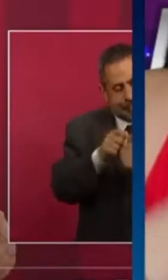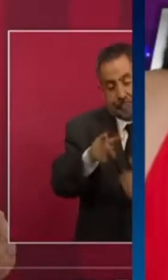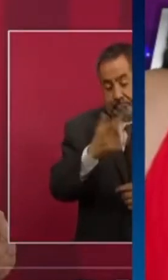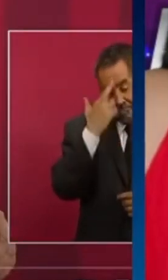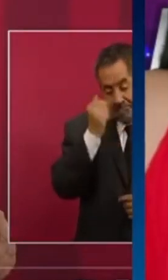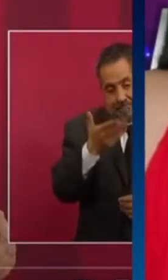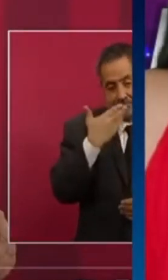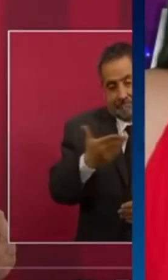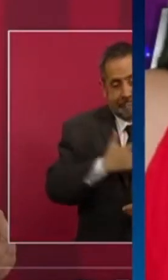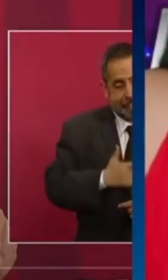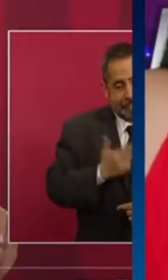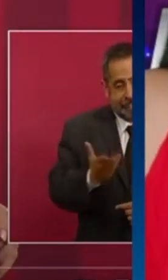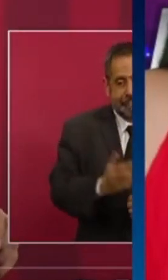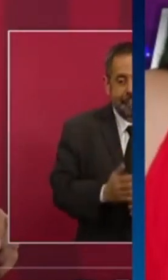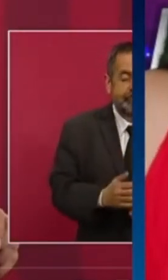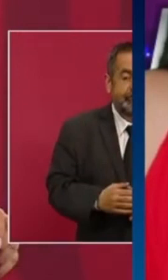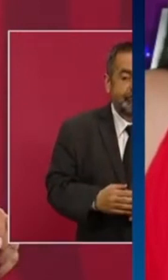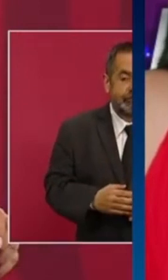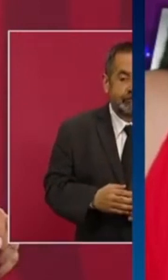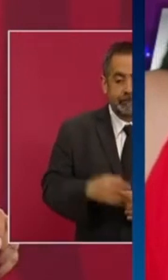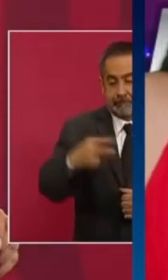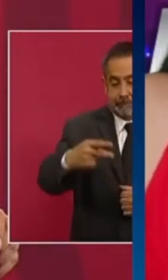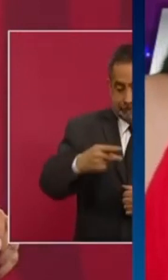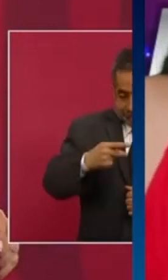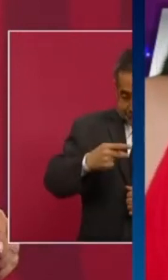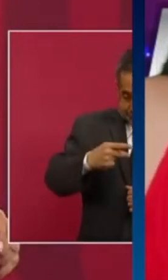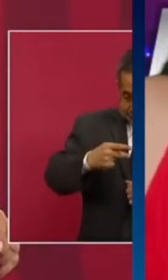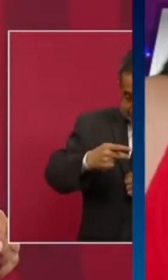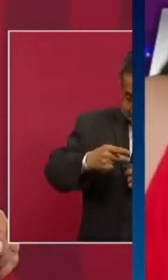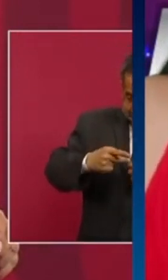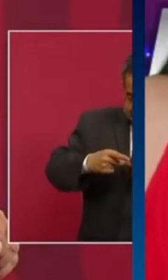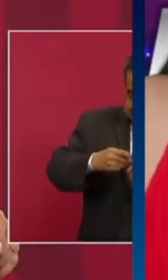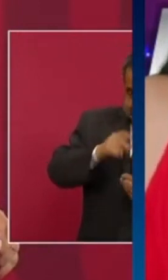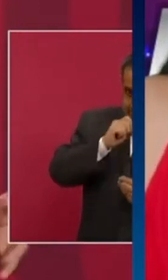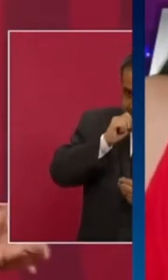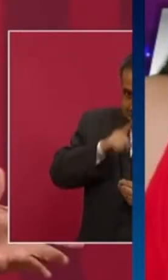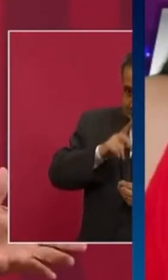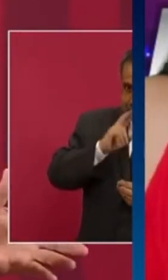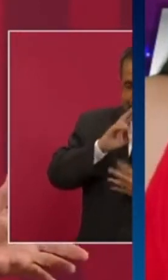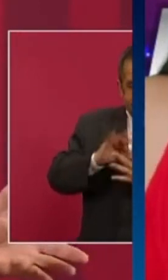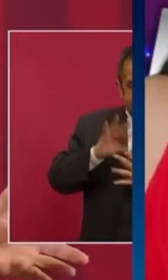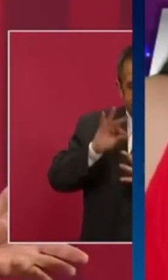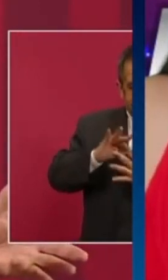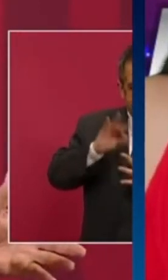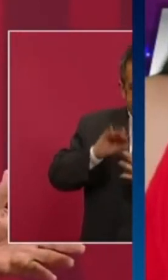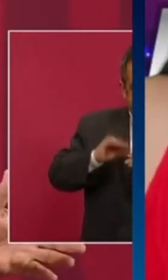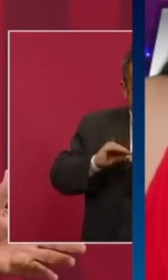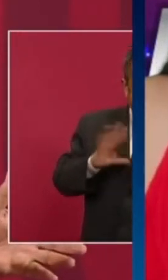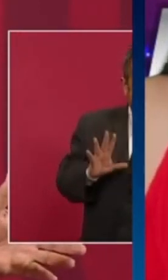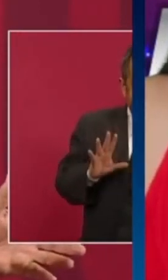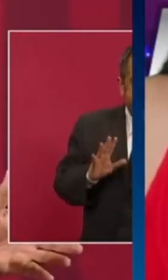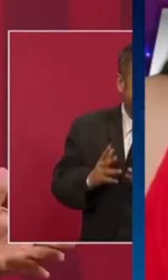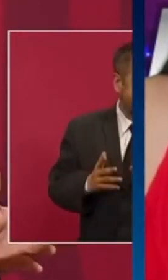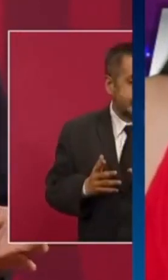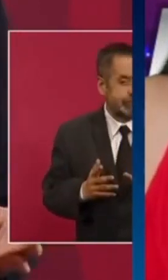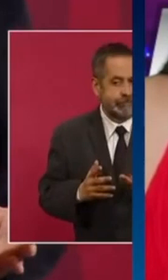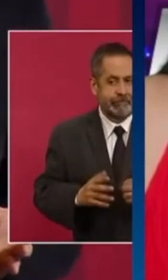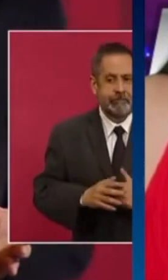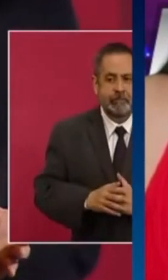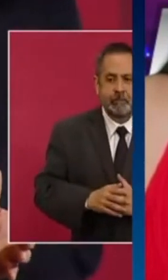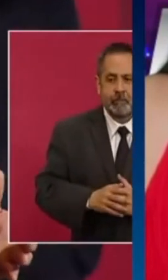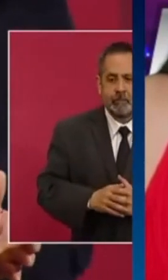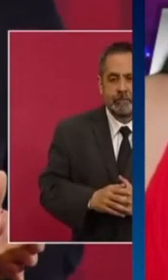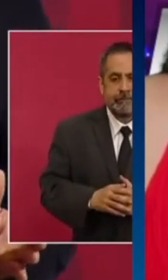Es una pregunta, pero al mismo tiempo, pues es una